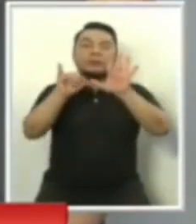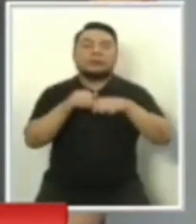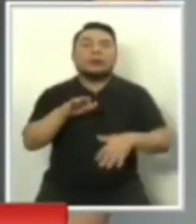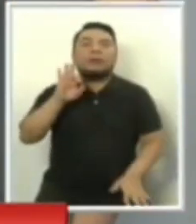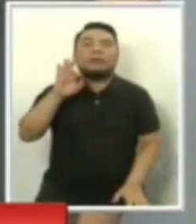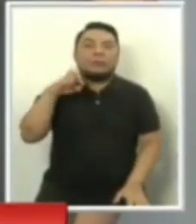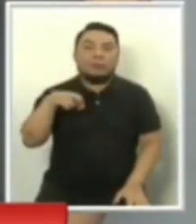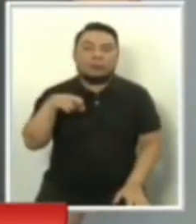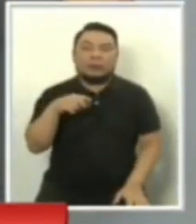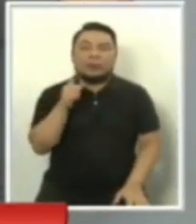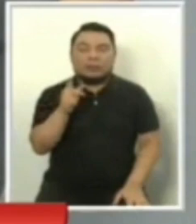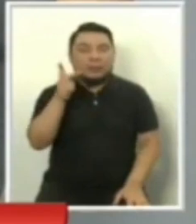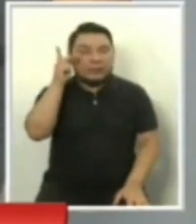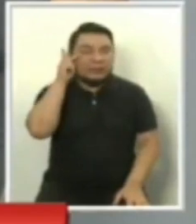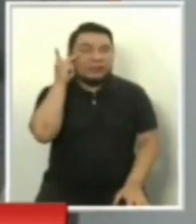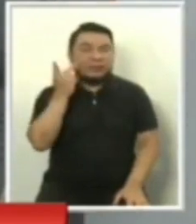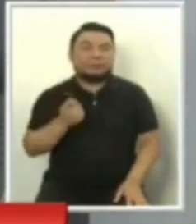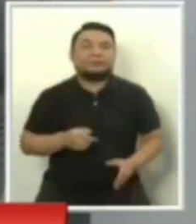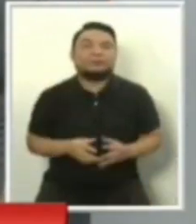popular.